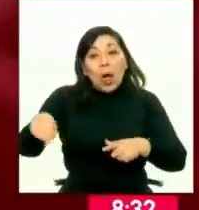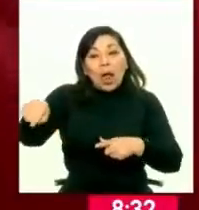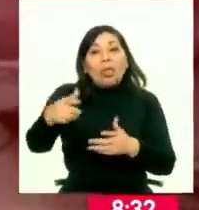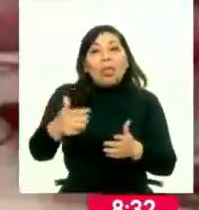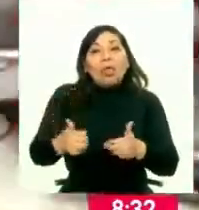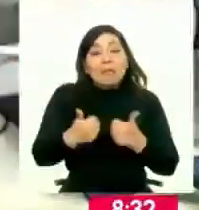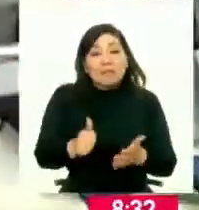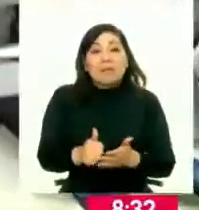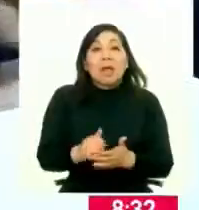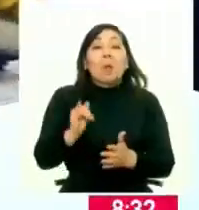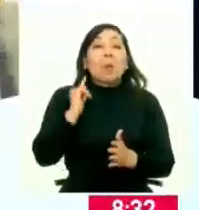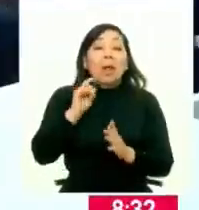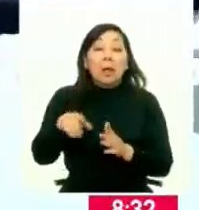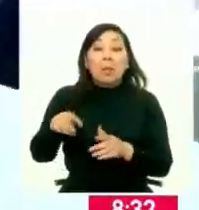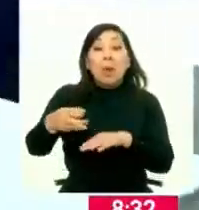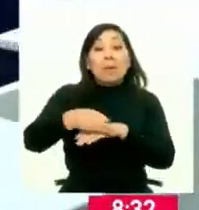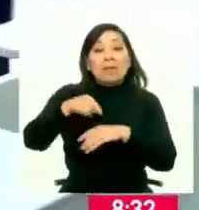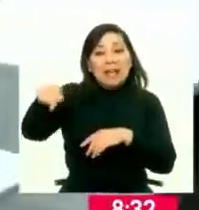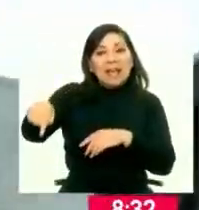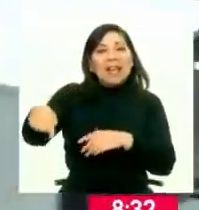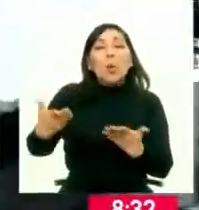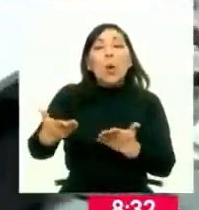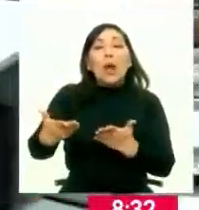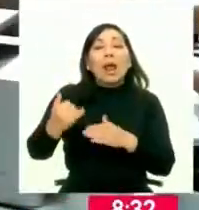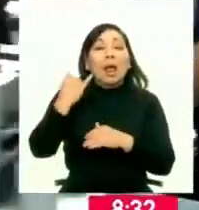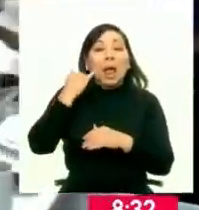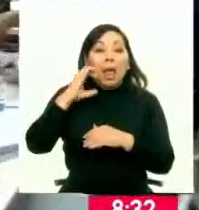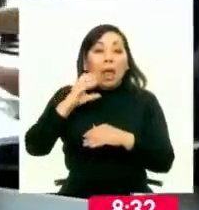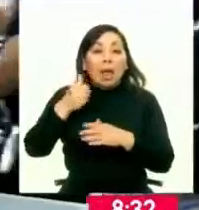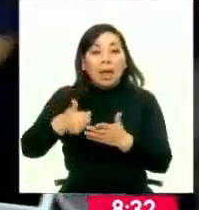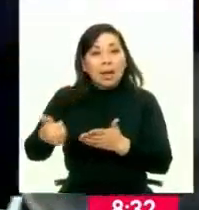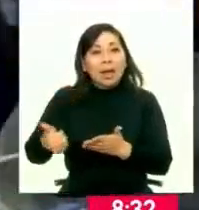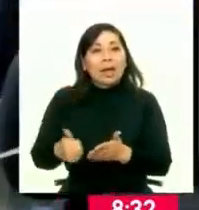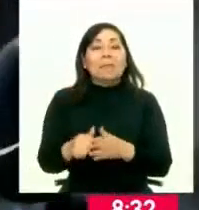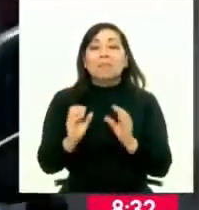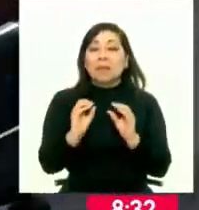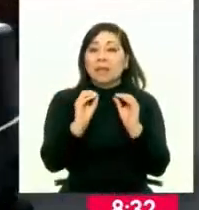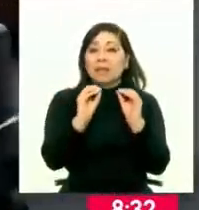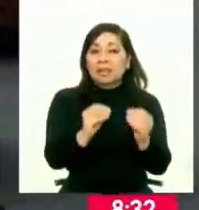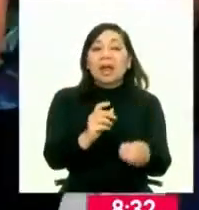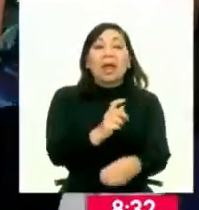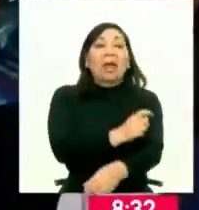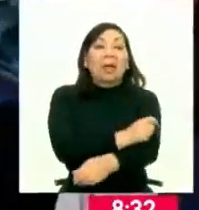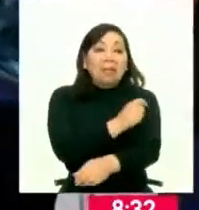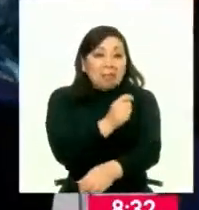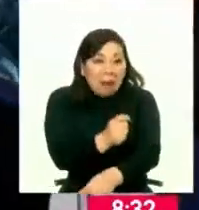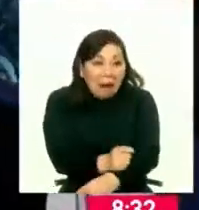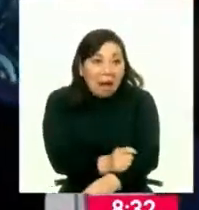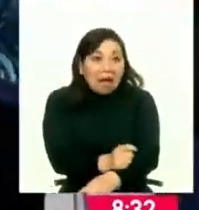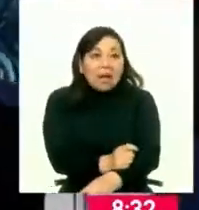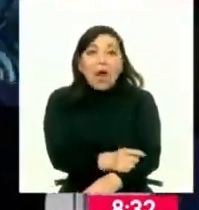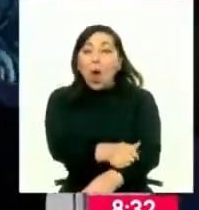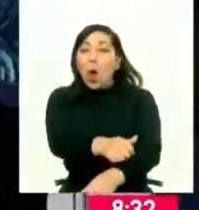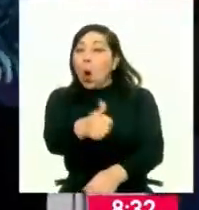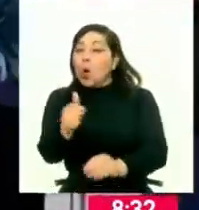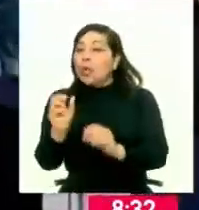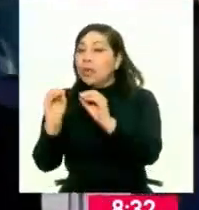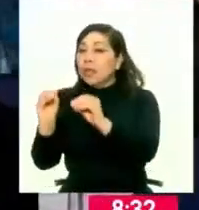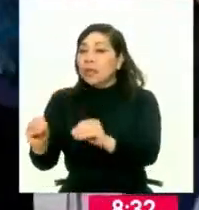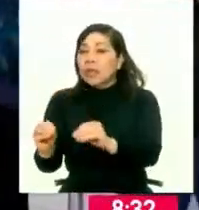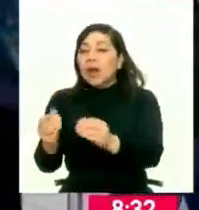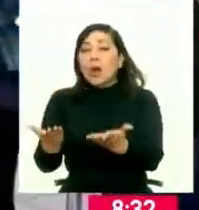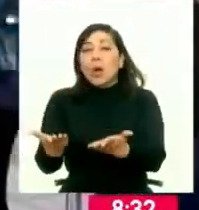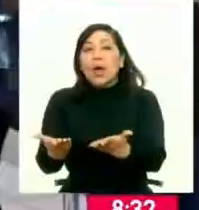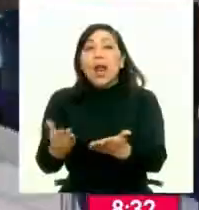localidad, como en este caso en Ica. Estaremos también visitando próximamente la impresora que estamos colocando en Tacna. Tenemos otras 3 que estamos colocando en la